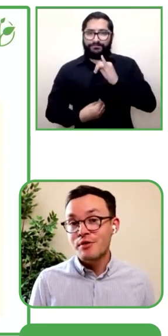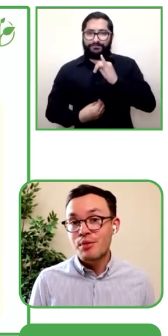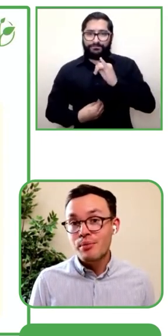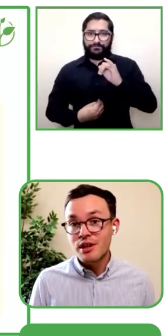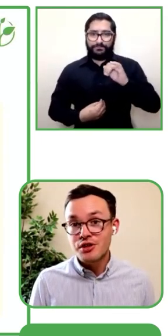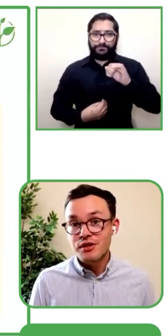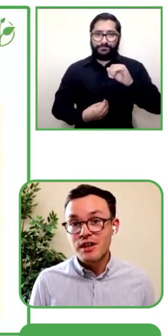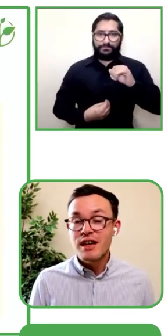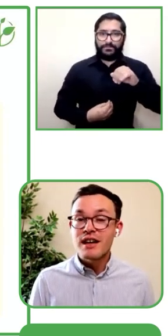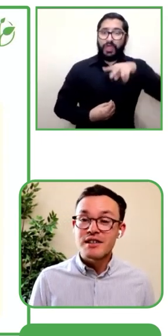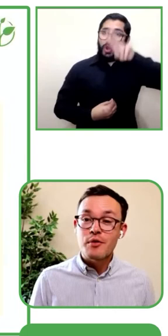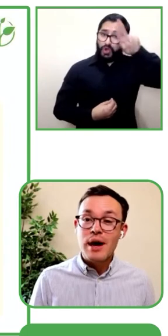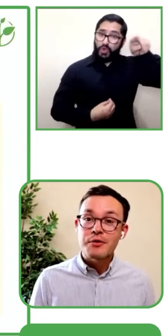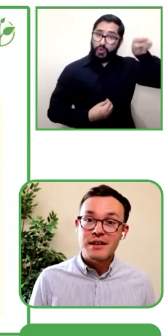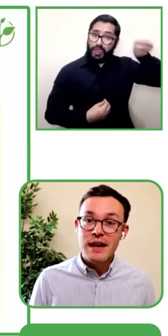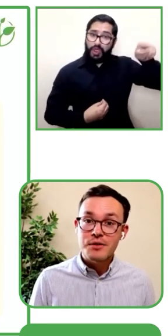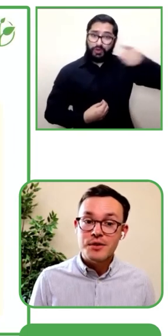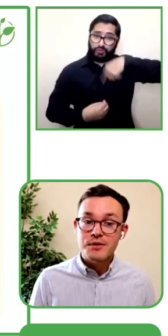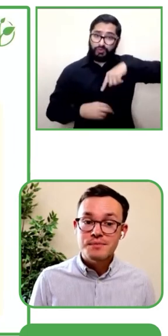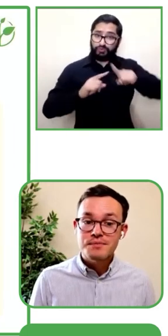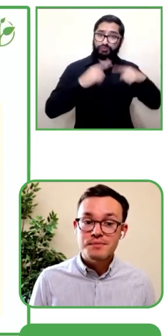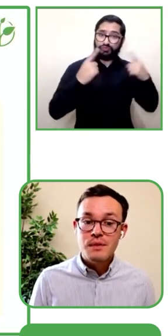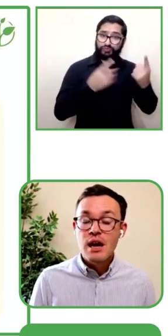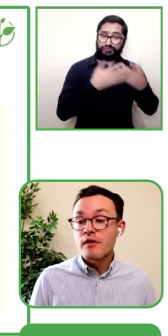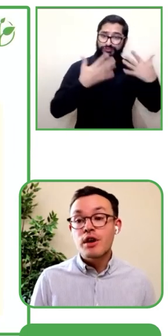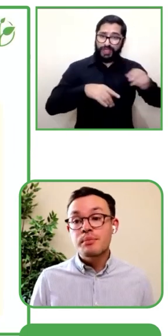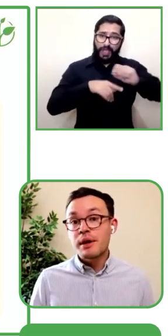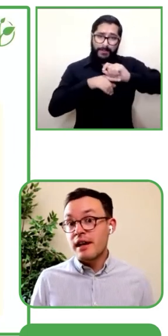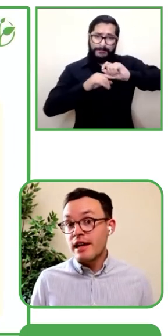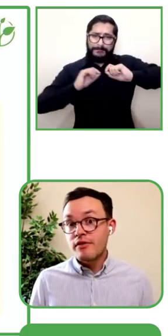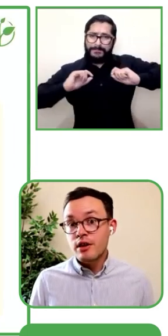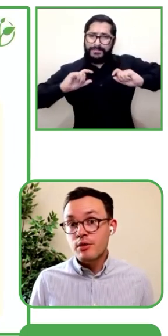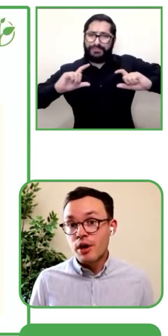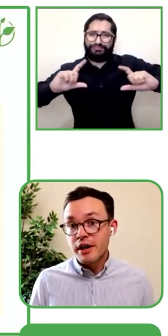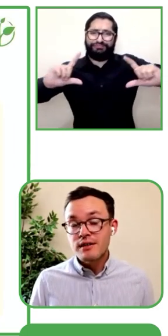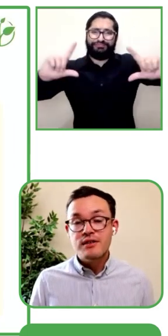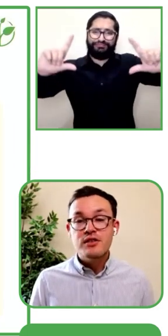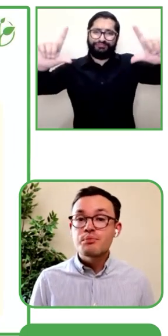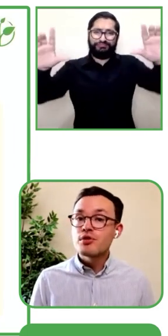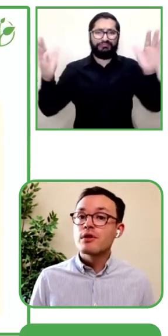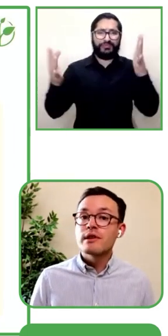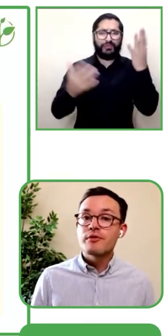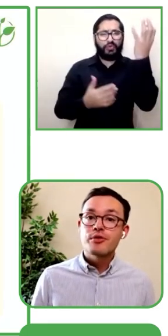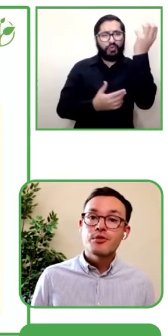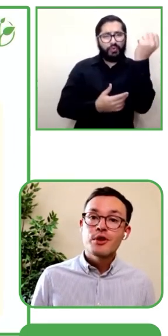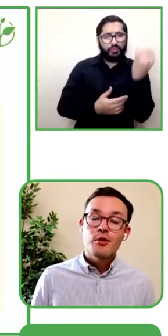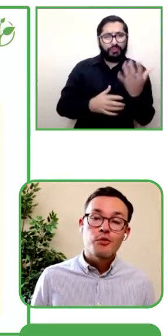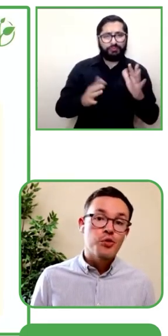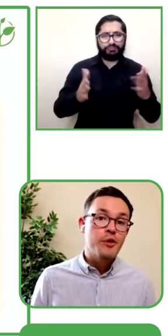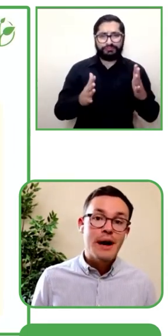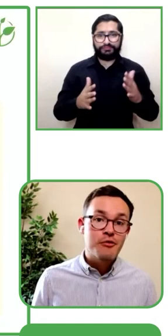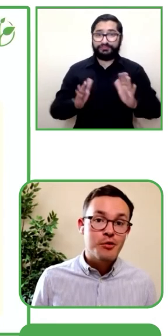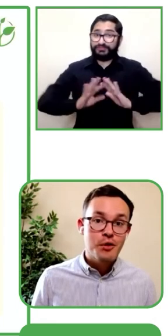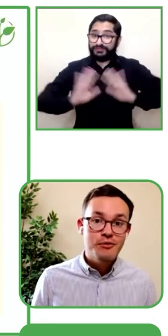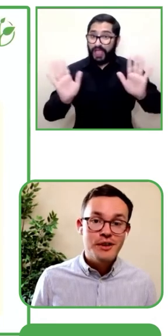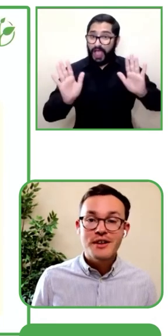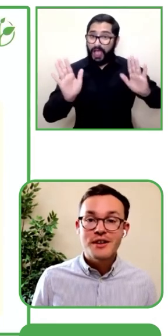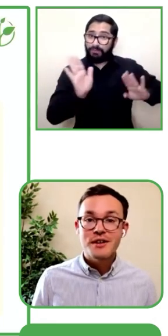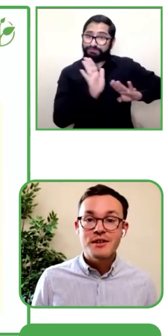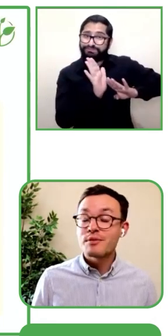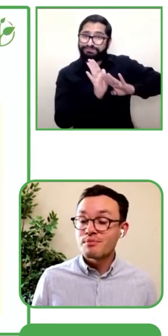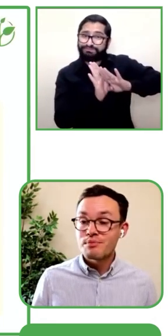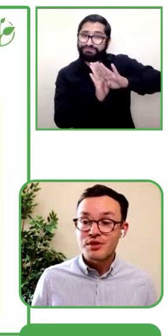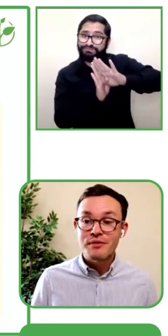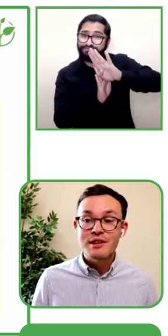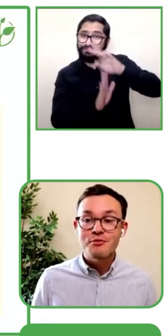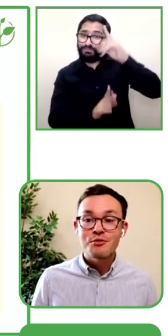20.000 usuarios, que es un buen número, ya que los usuarios, las personas con discapacidad auditiva